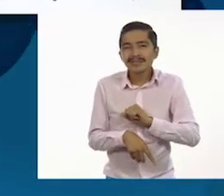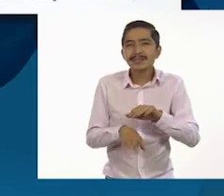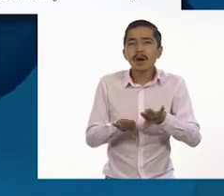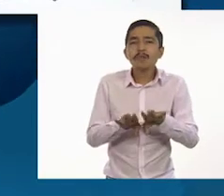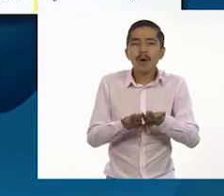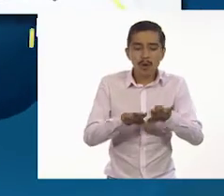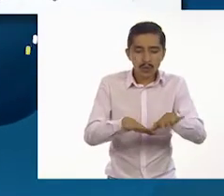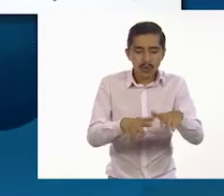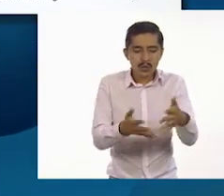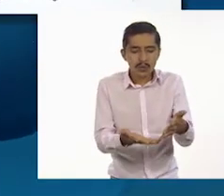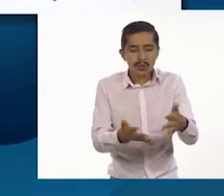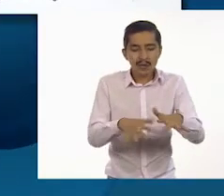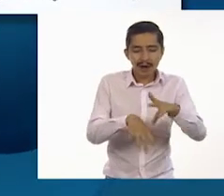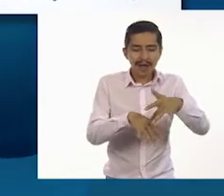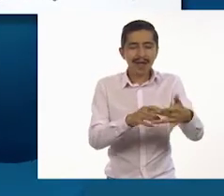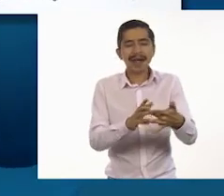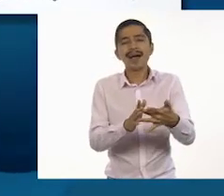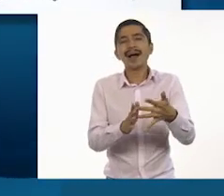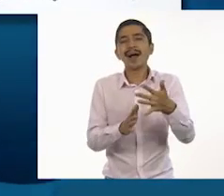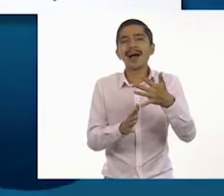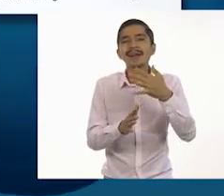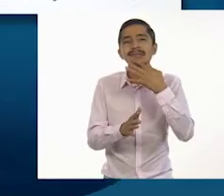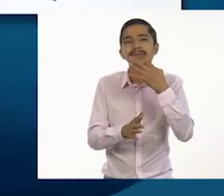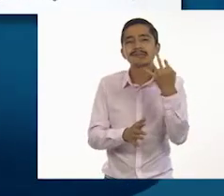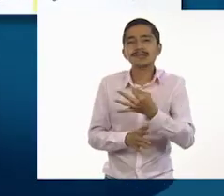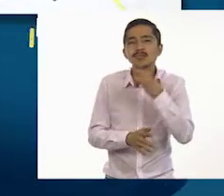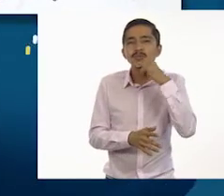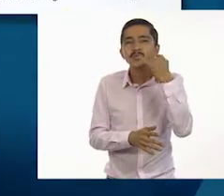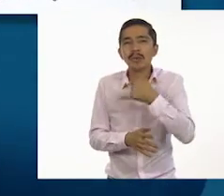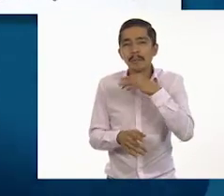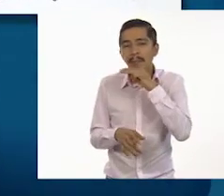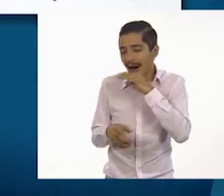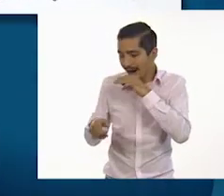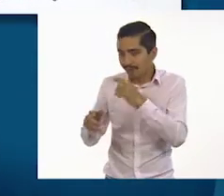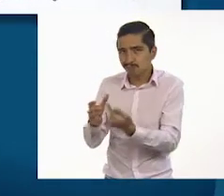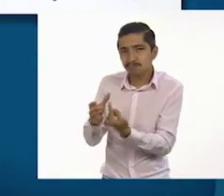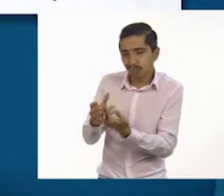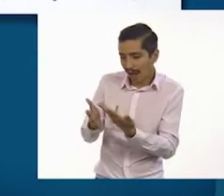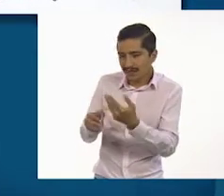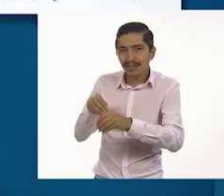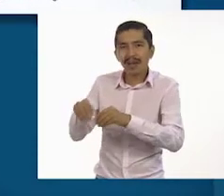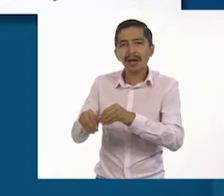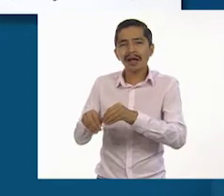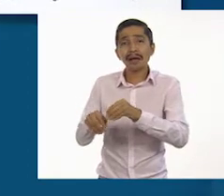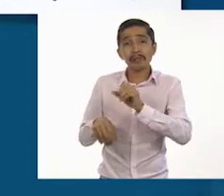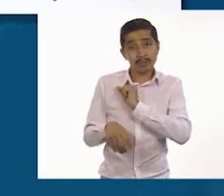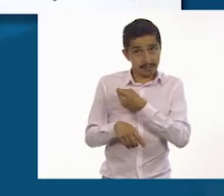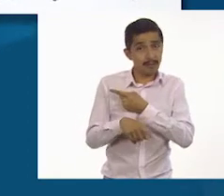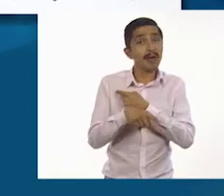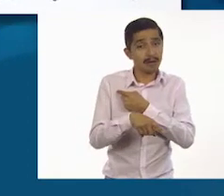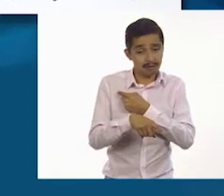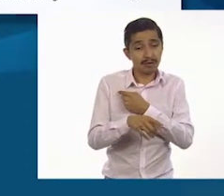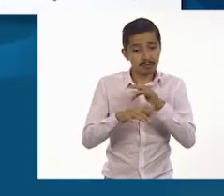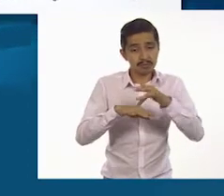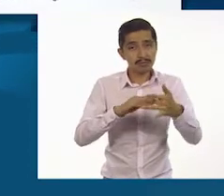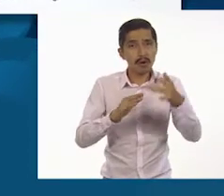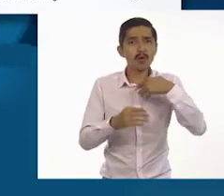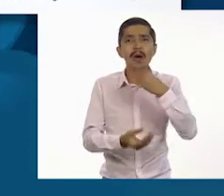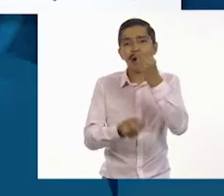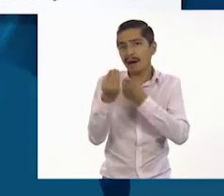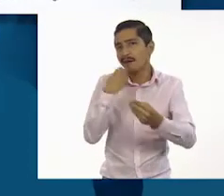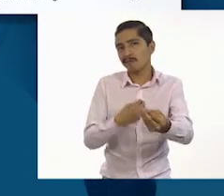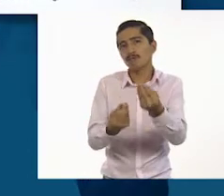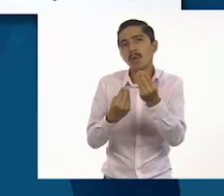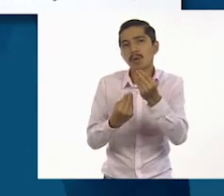con una salsa que hace mi mamá. Dice que son muy saludables. Yo como tantos que creo que por eso no me